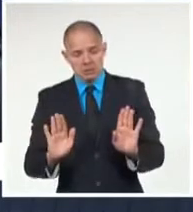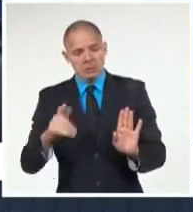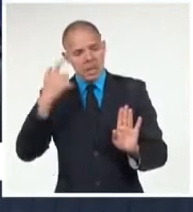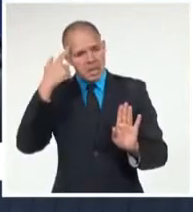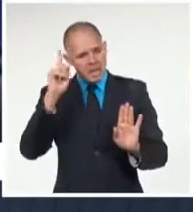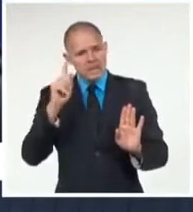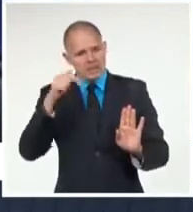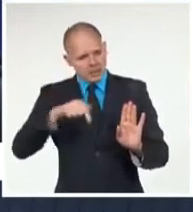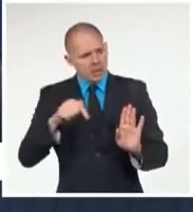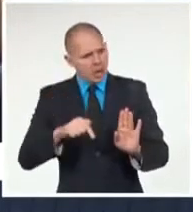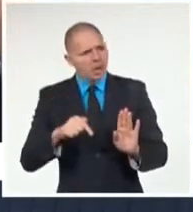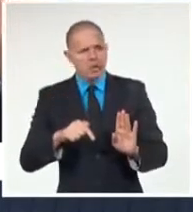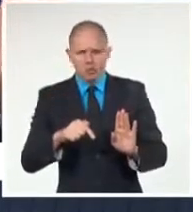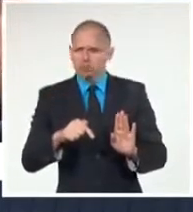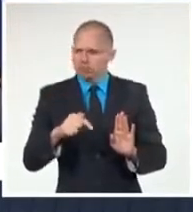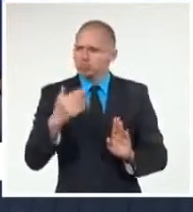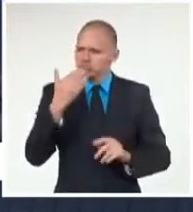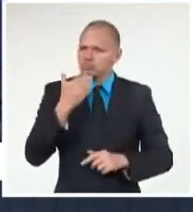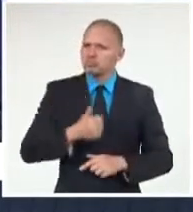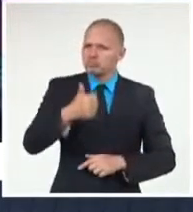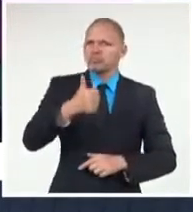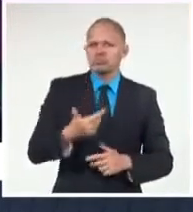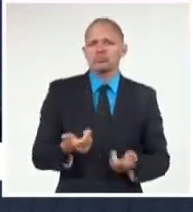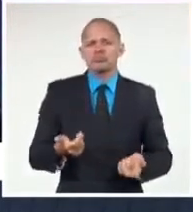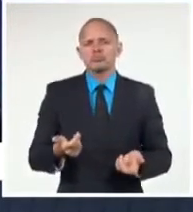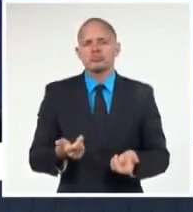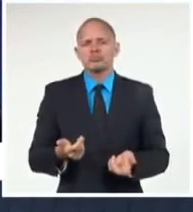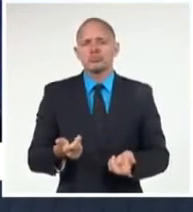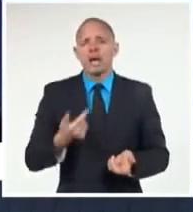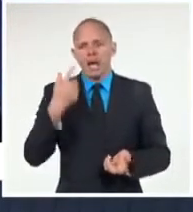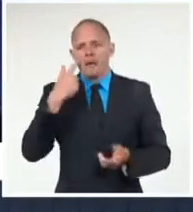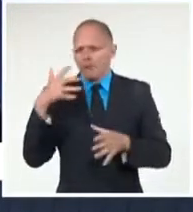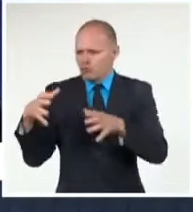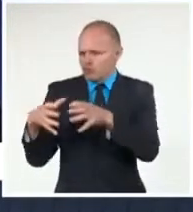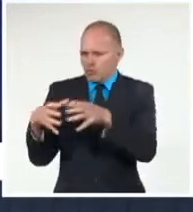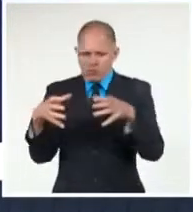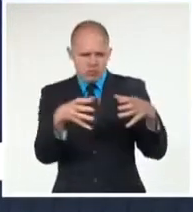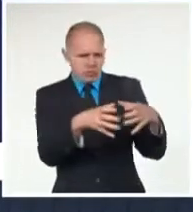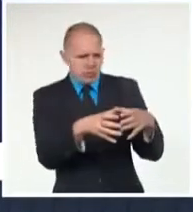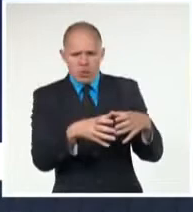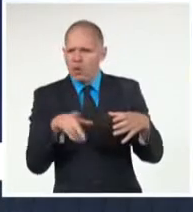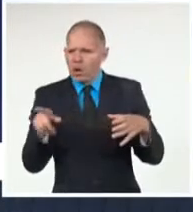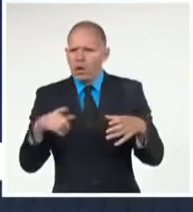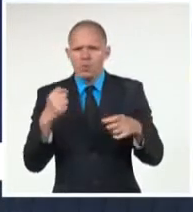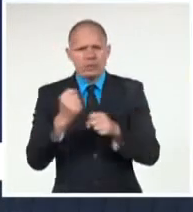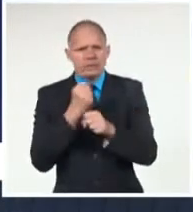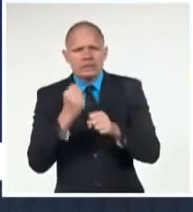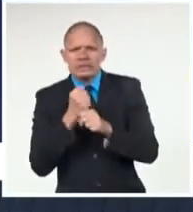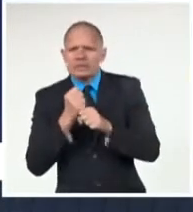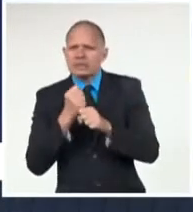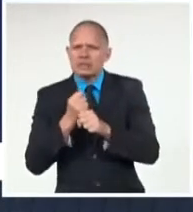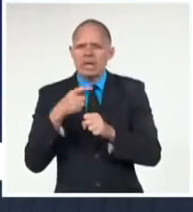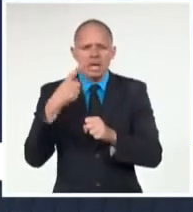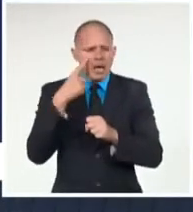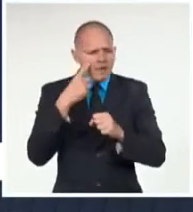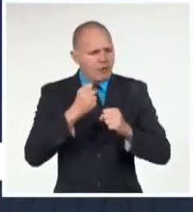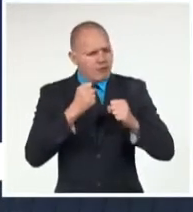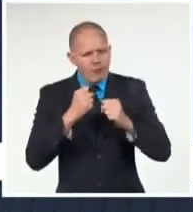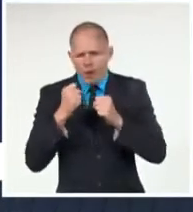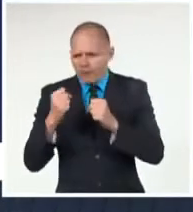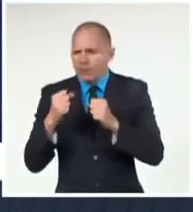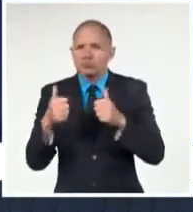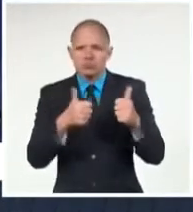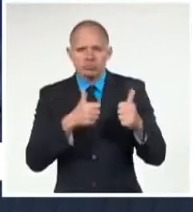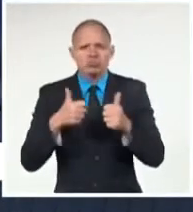expectativas. Yo creo que ambos grupos han trabajado, ambas partes han trabajado con una profundidad y yo creo que ha primado